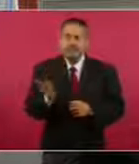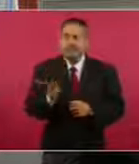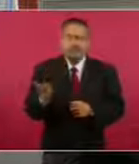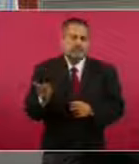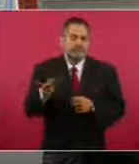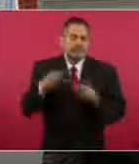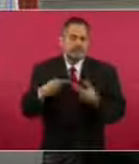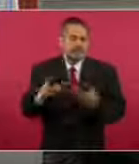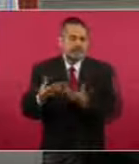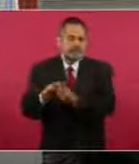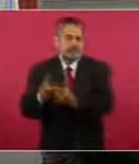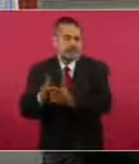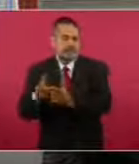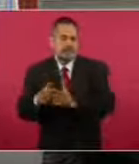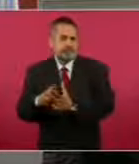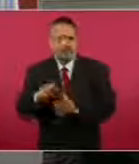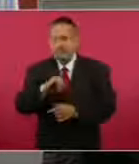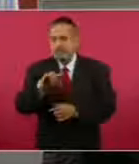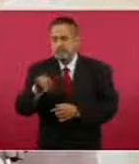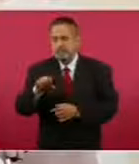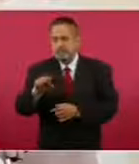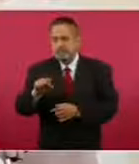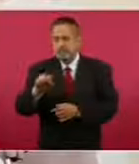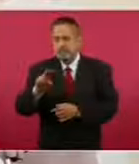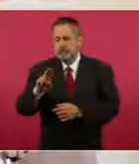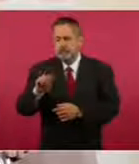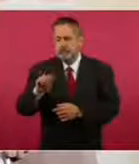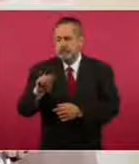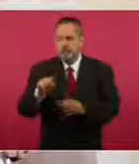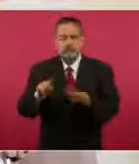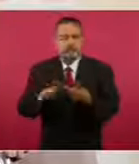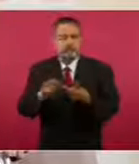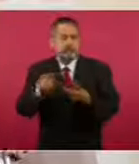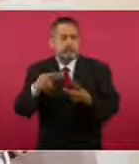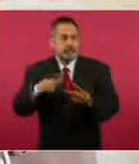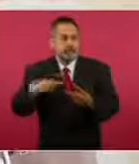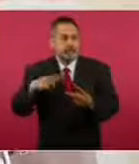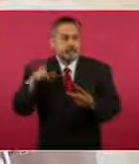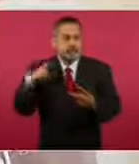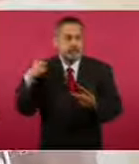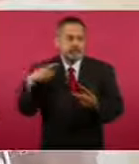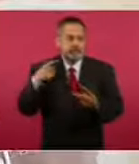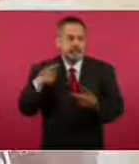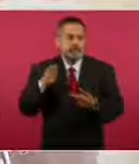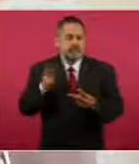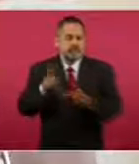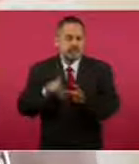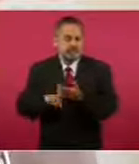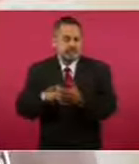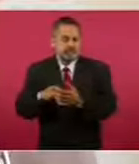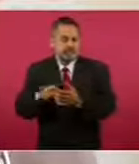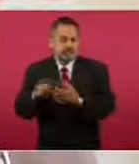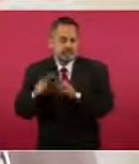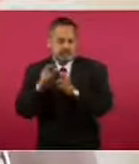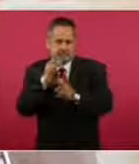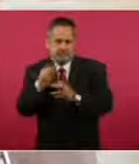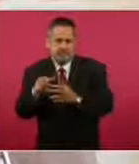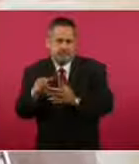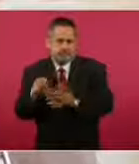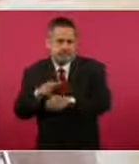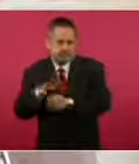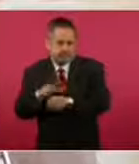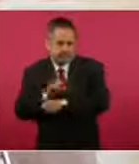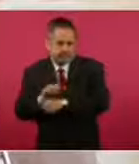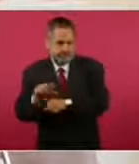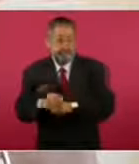religiosos jesuitas y de un laico. ¿cuántos asesinatos en México? La violencia